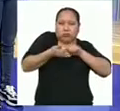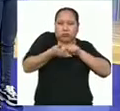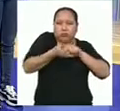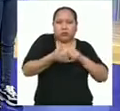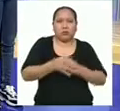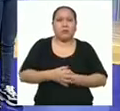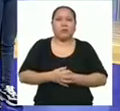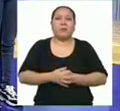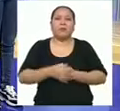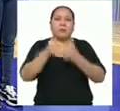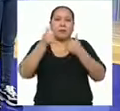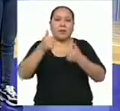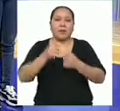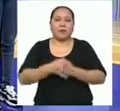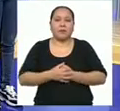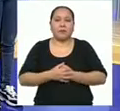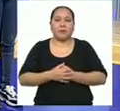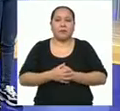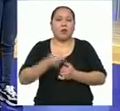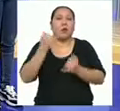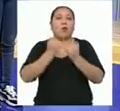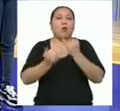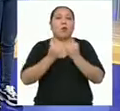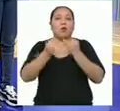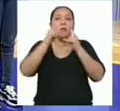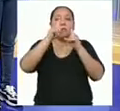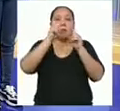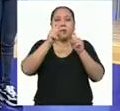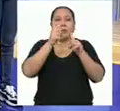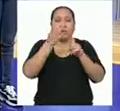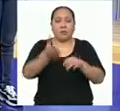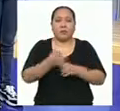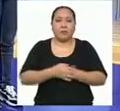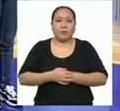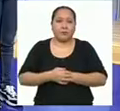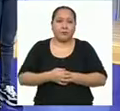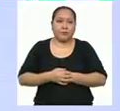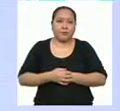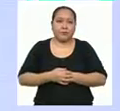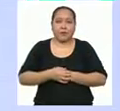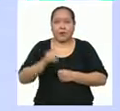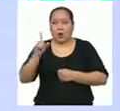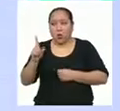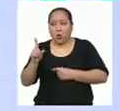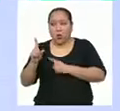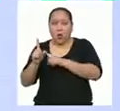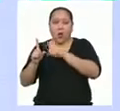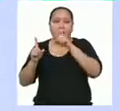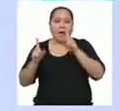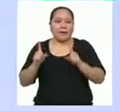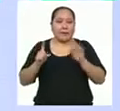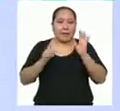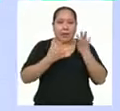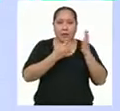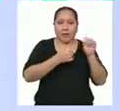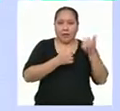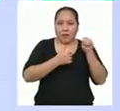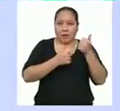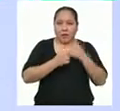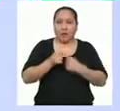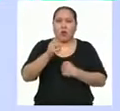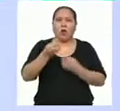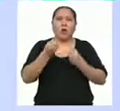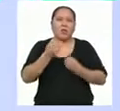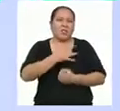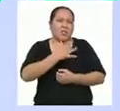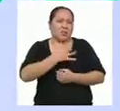Ya. Genial. Y la última pregunta es... Del uno al diez. ¿Cuán estresado se